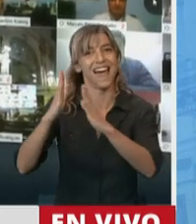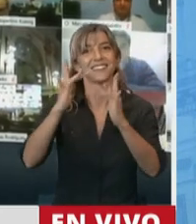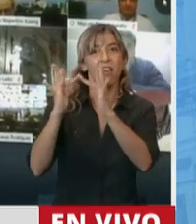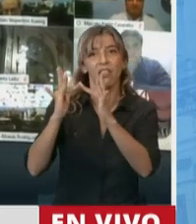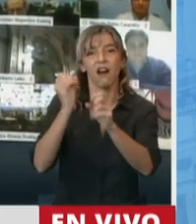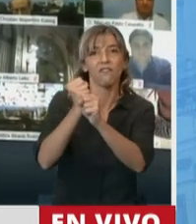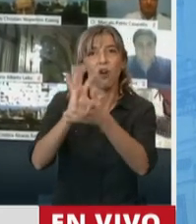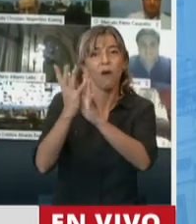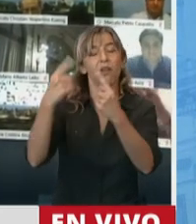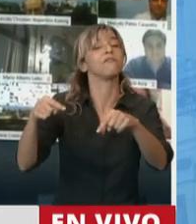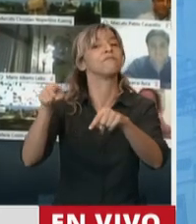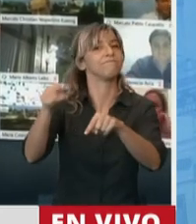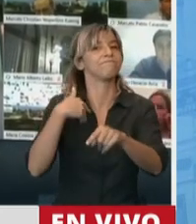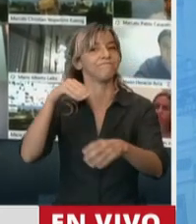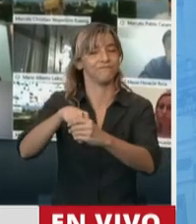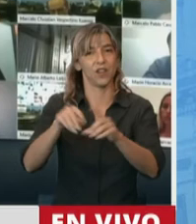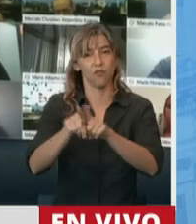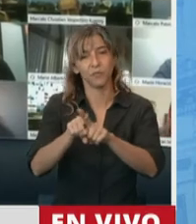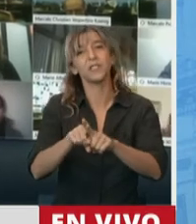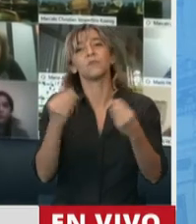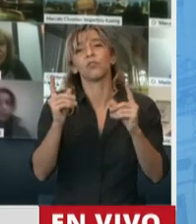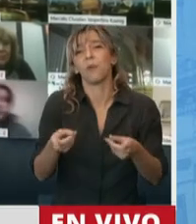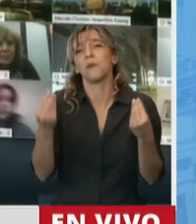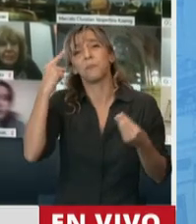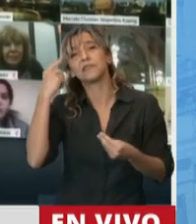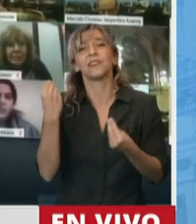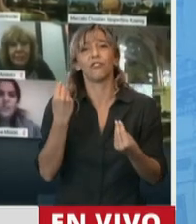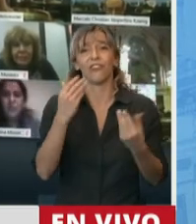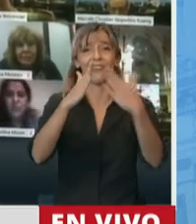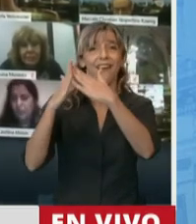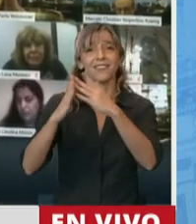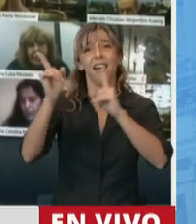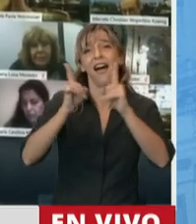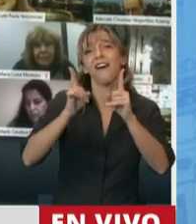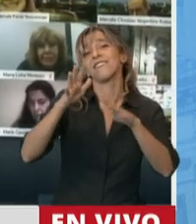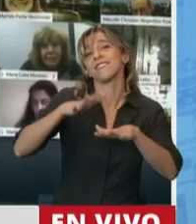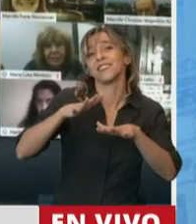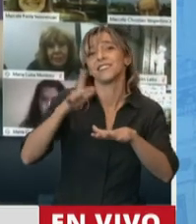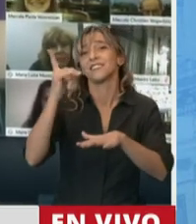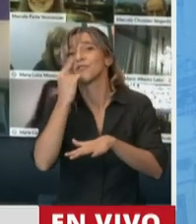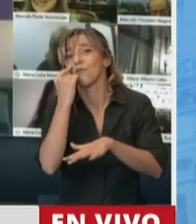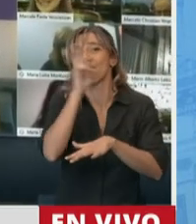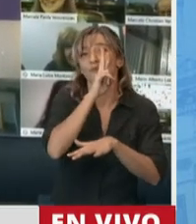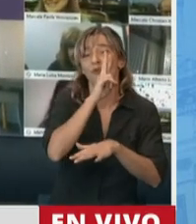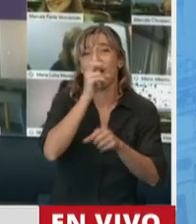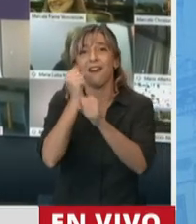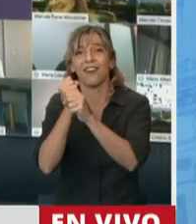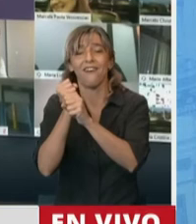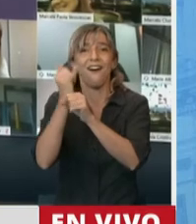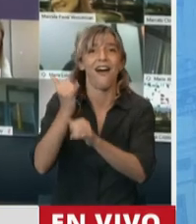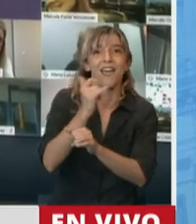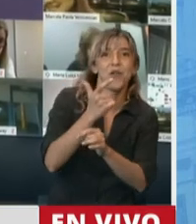momento, de las tareas de cuidado y distribución equitativa entre varones y mujeres. Y por último, algo que ya lo hemos